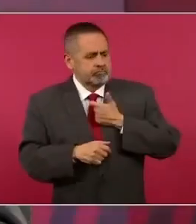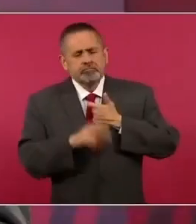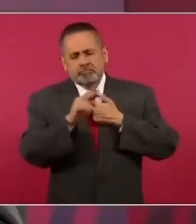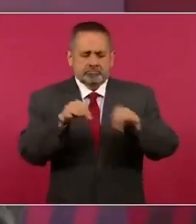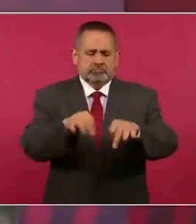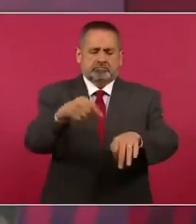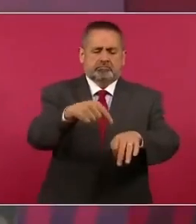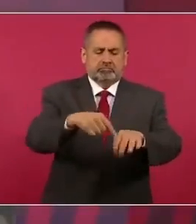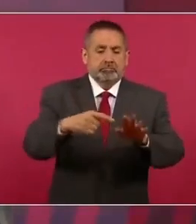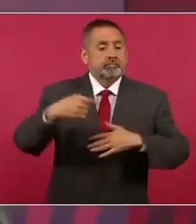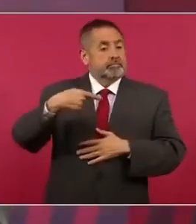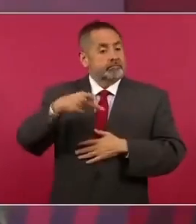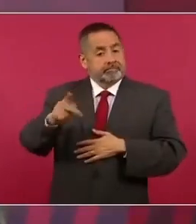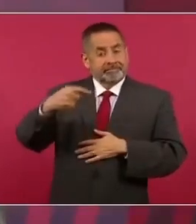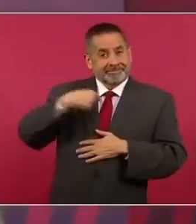que lo peor